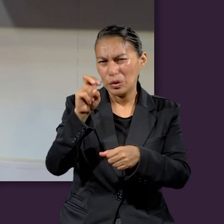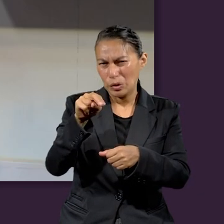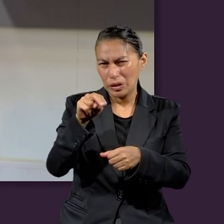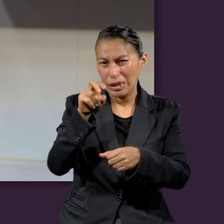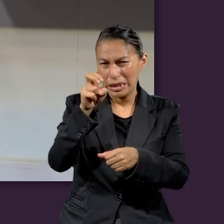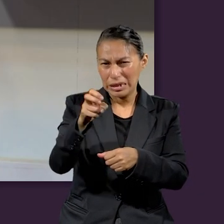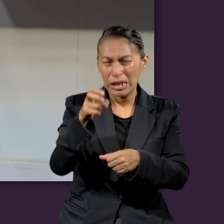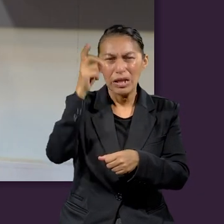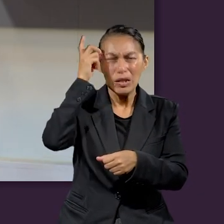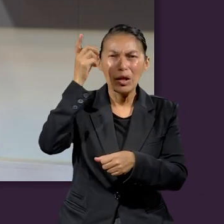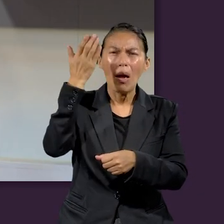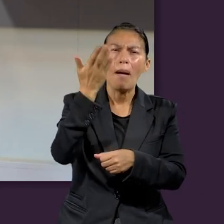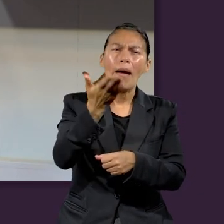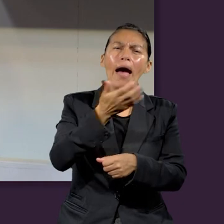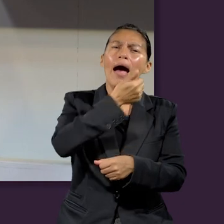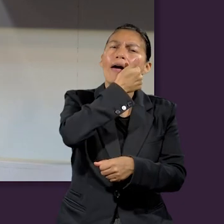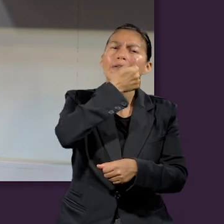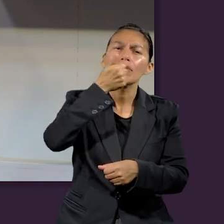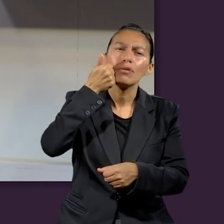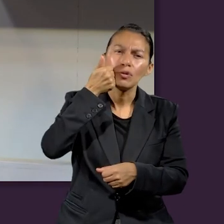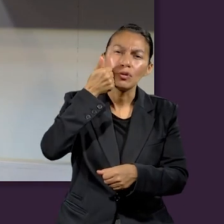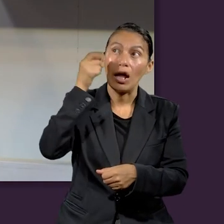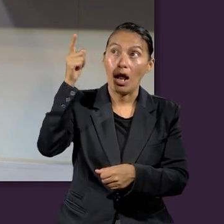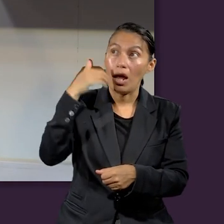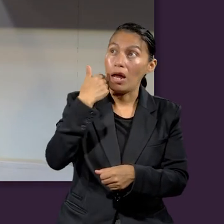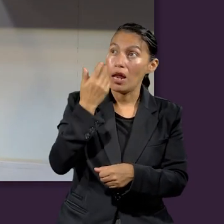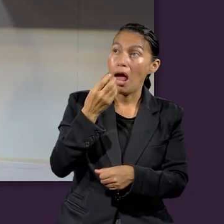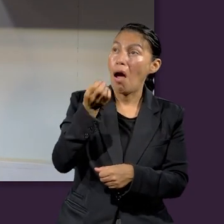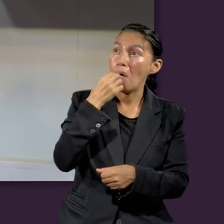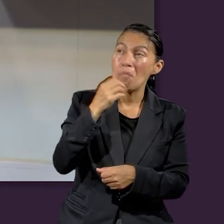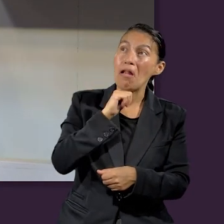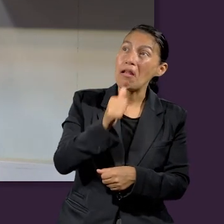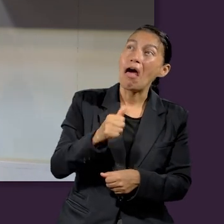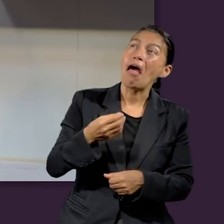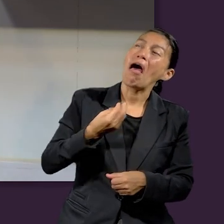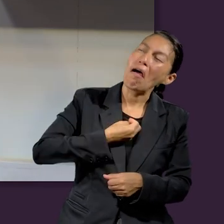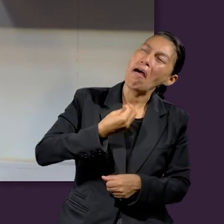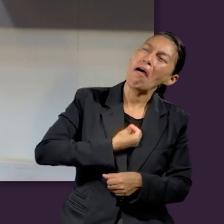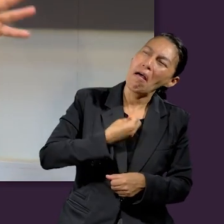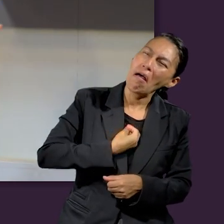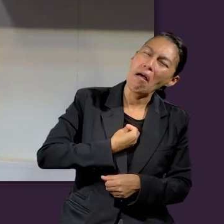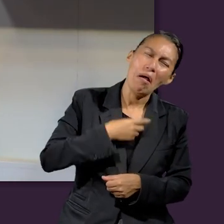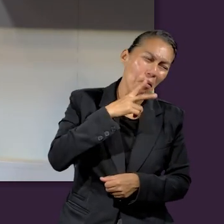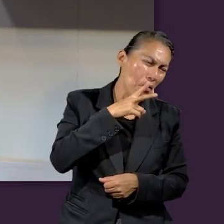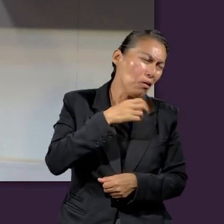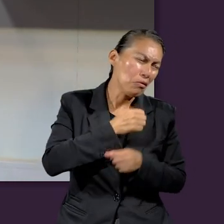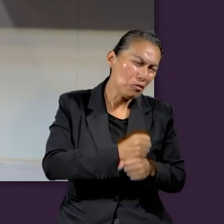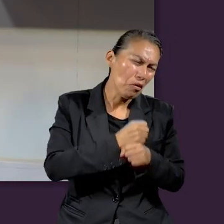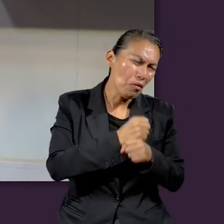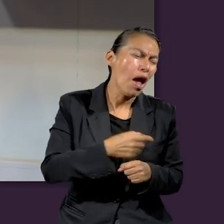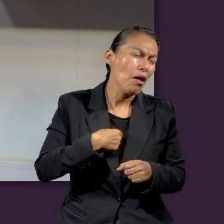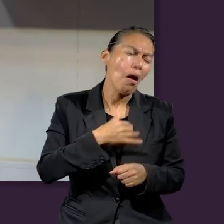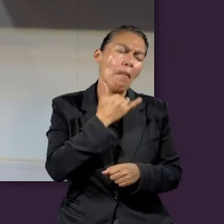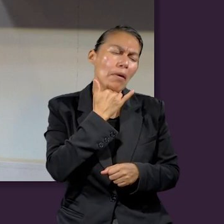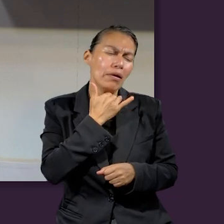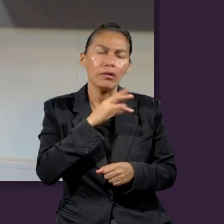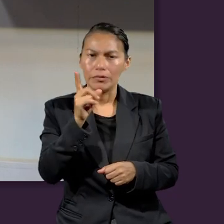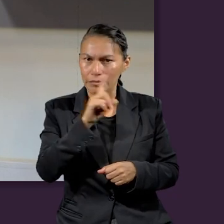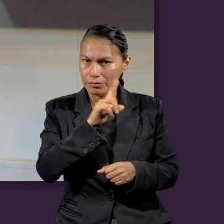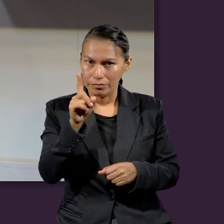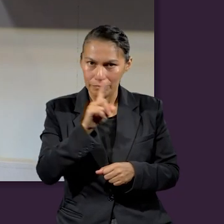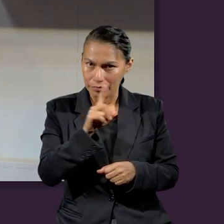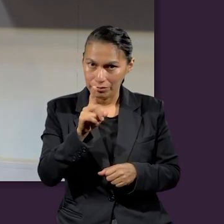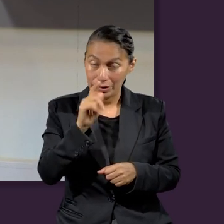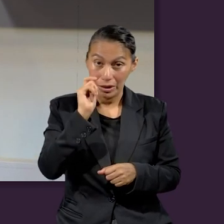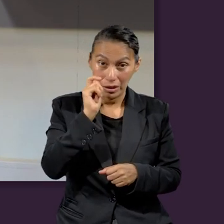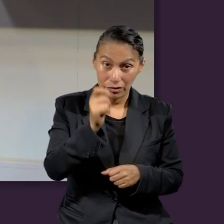Y Dios no pedía un ayuno general porque quería que aguantaran hambre, para que digan, ay mira, cómo aguantan hambre, los voy a perdonar. No, no, no se trataba de eso. Se